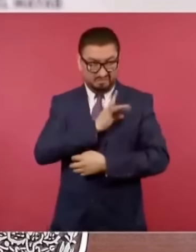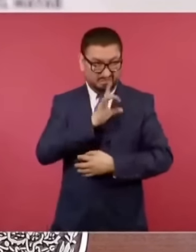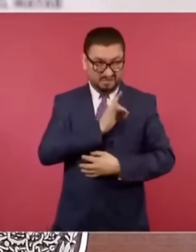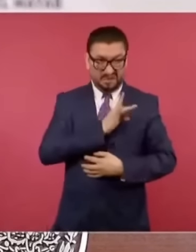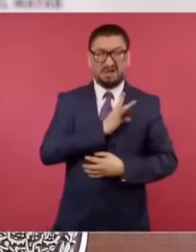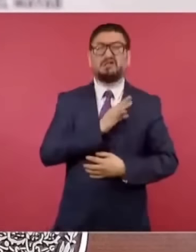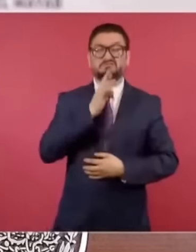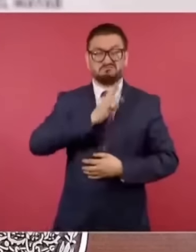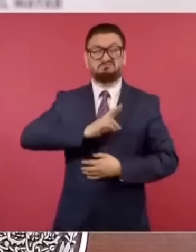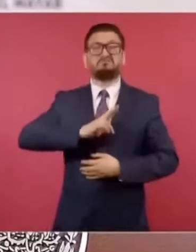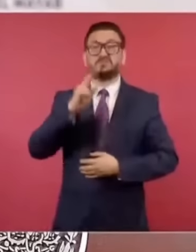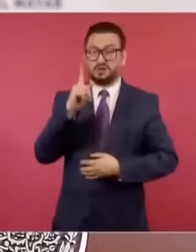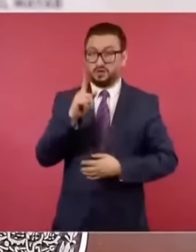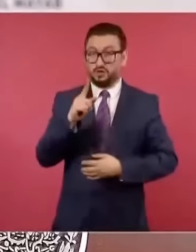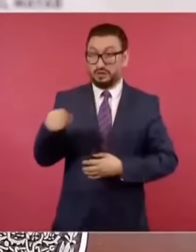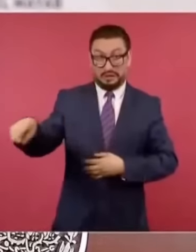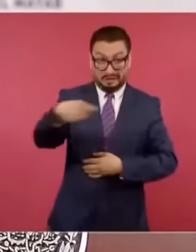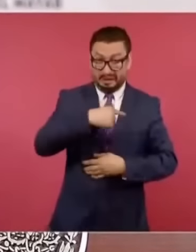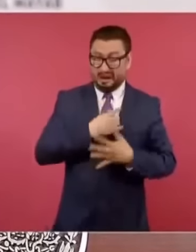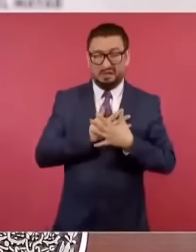entonces, buscan a un temido.